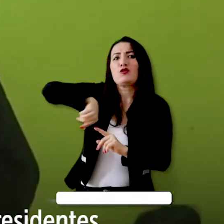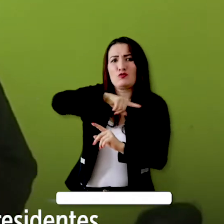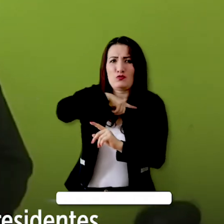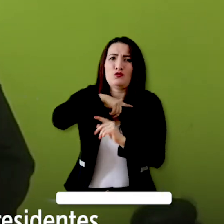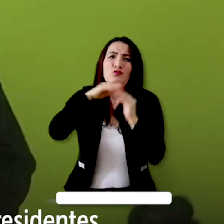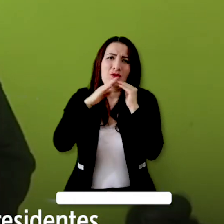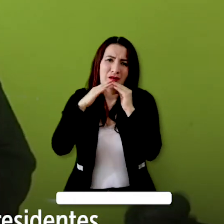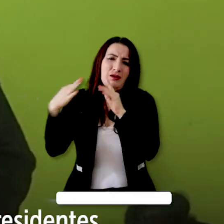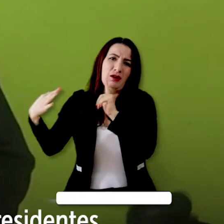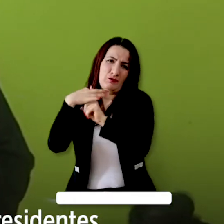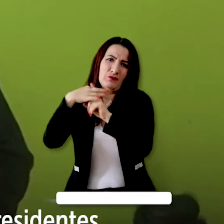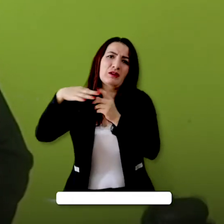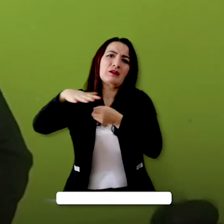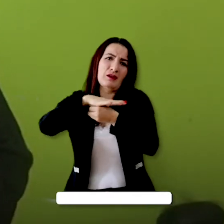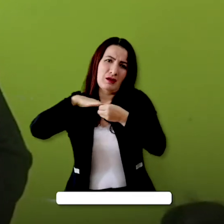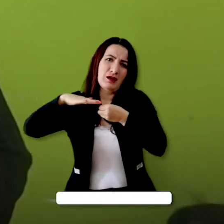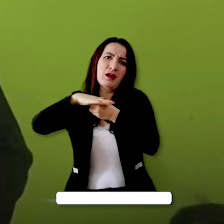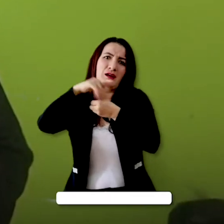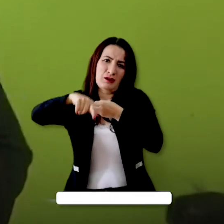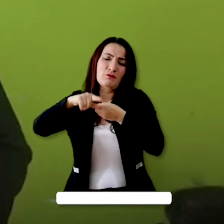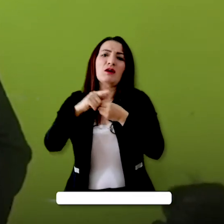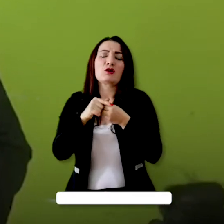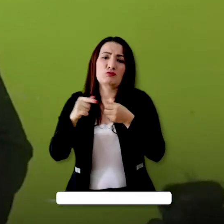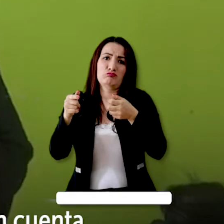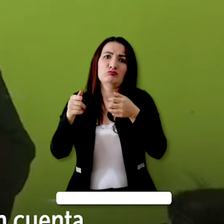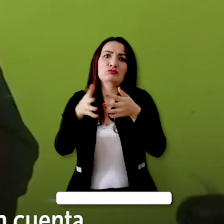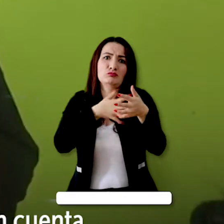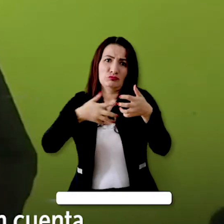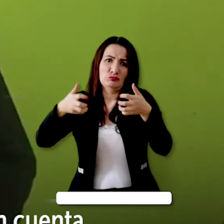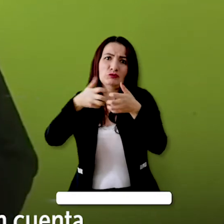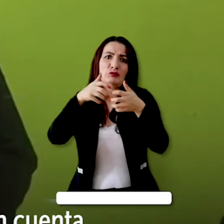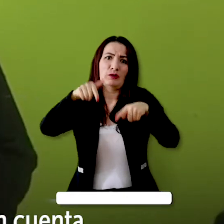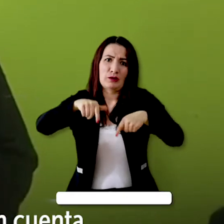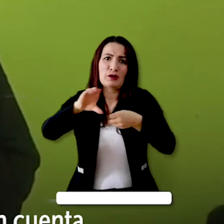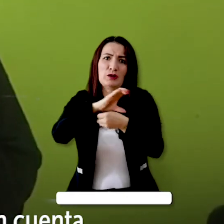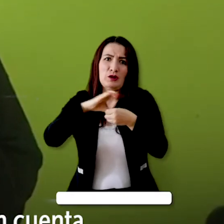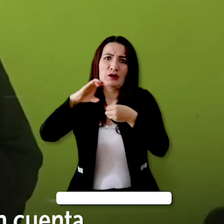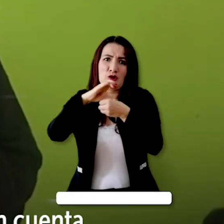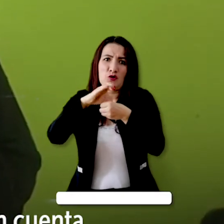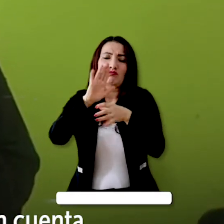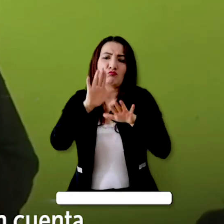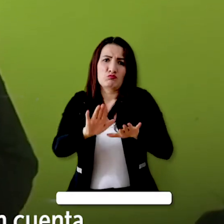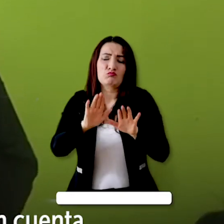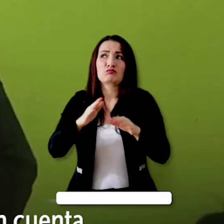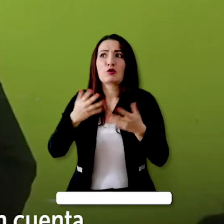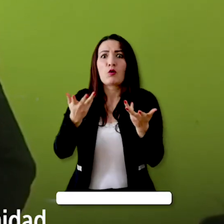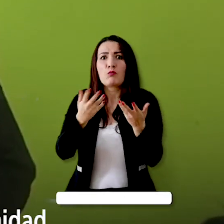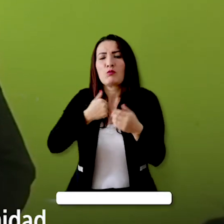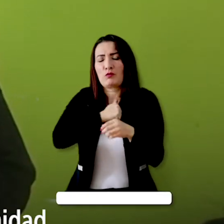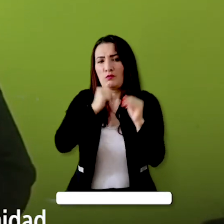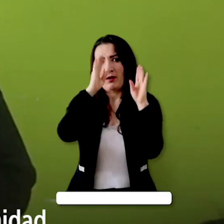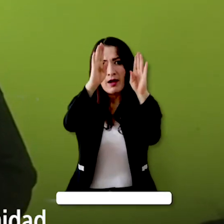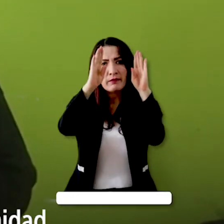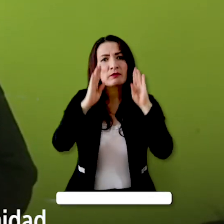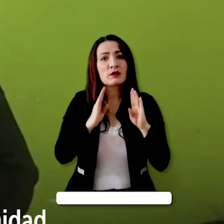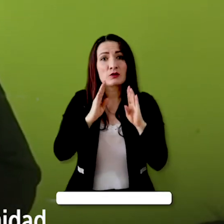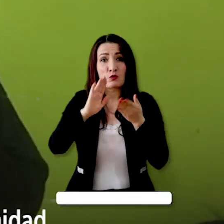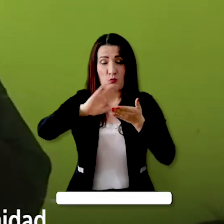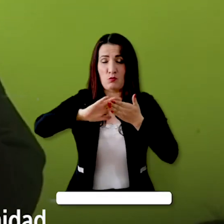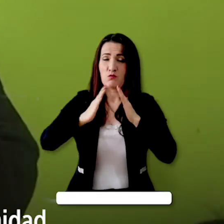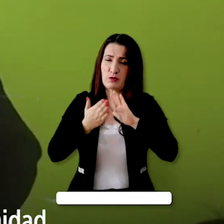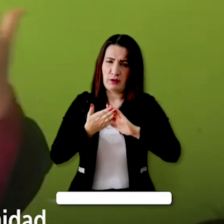afectación a nuestros residentes de Ciudad Salitre Occidental. Agradecemos tener presente y tener en cuenta esta solicitud